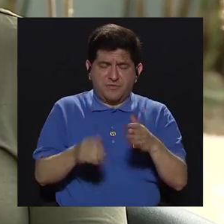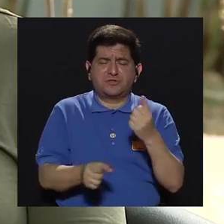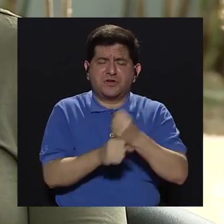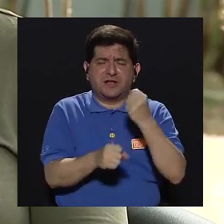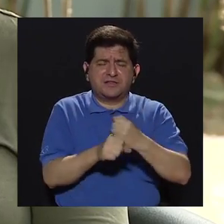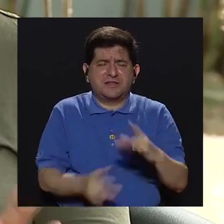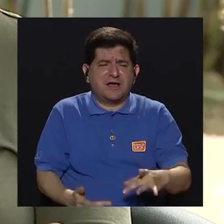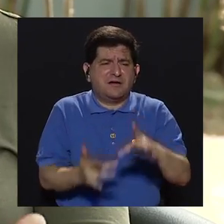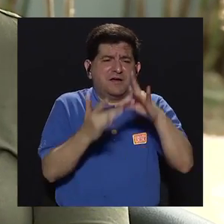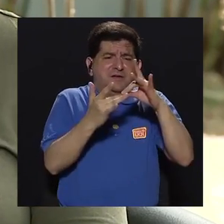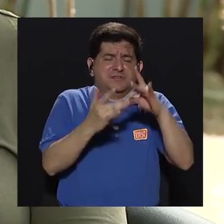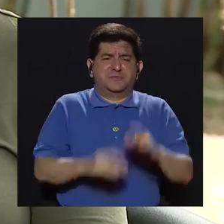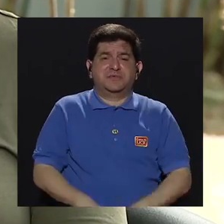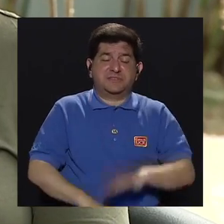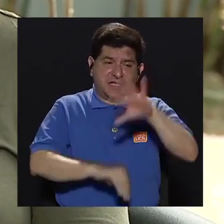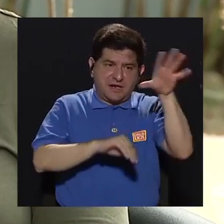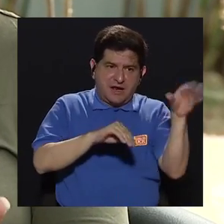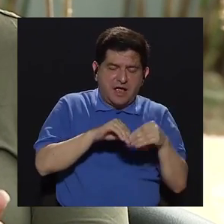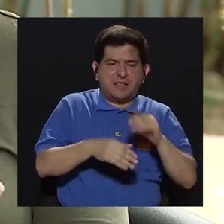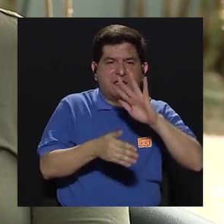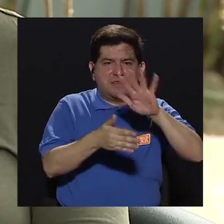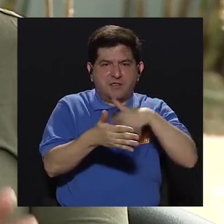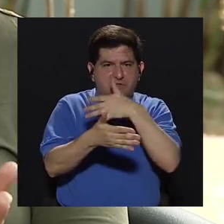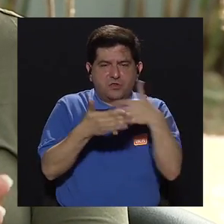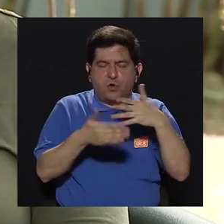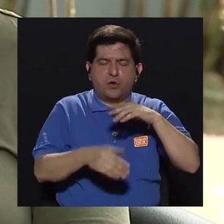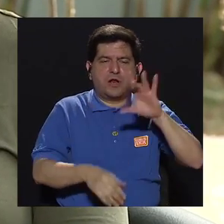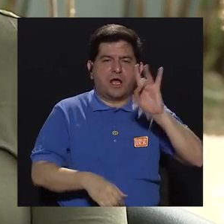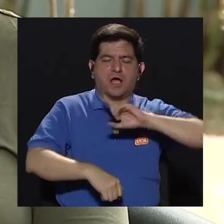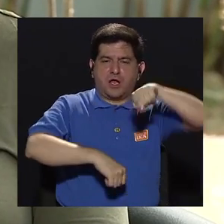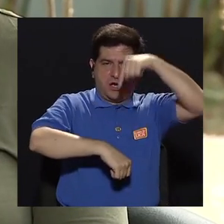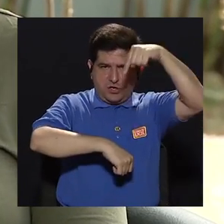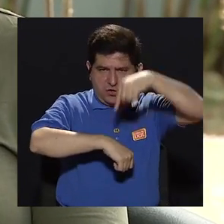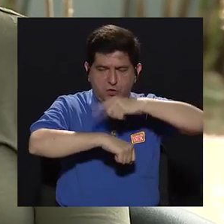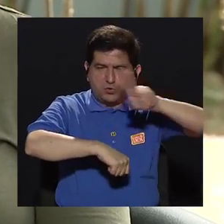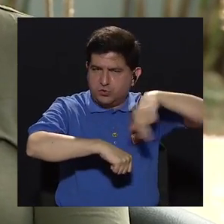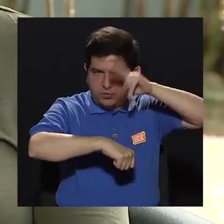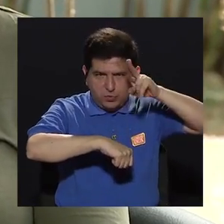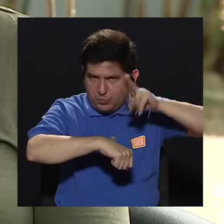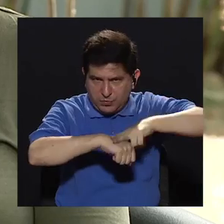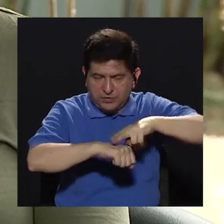extraordinario, aparte de sus ocho horas normales de la jornada laboral,